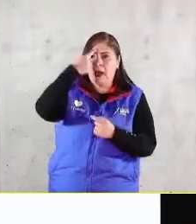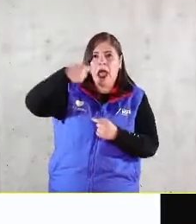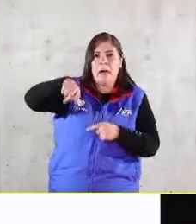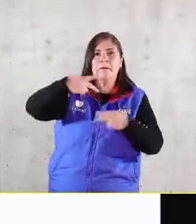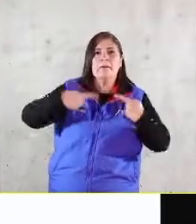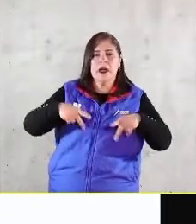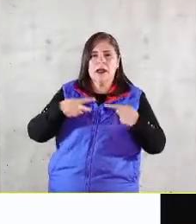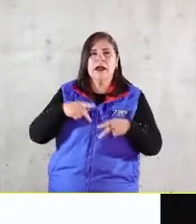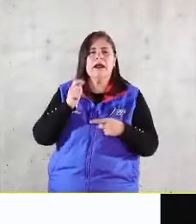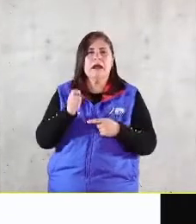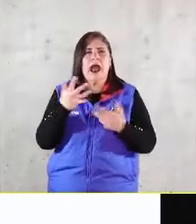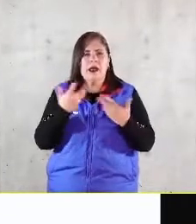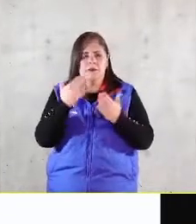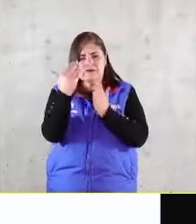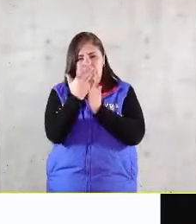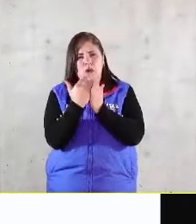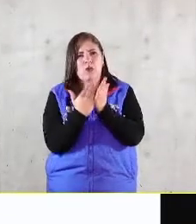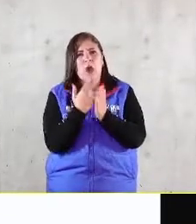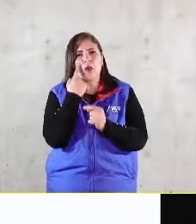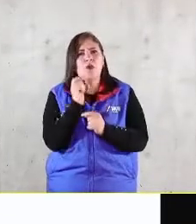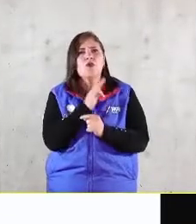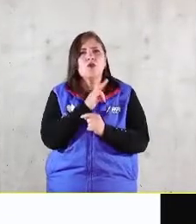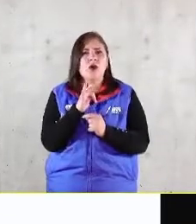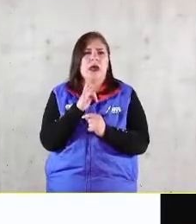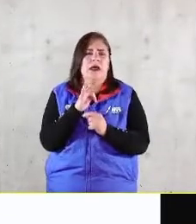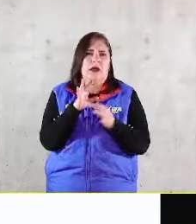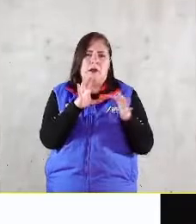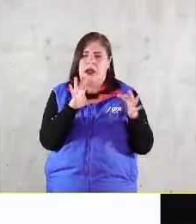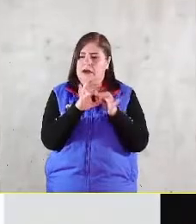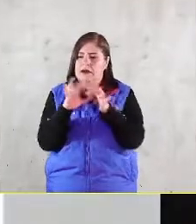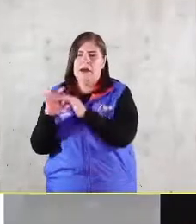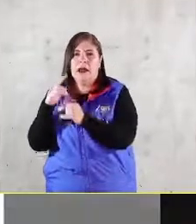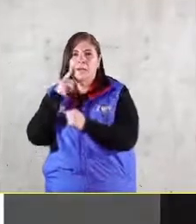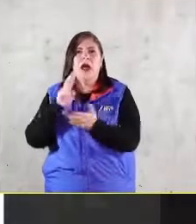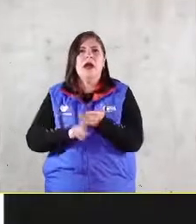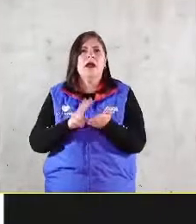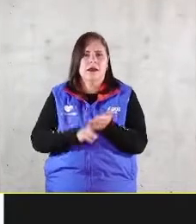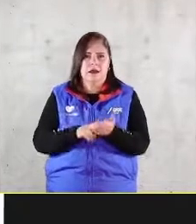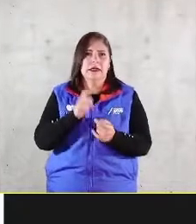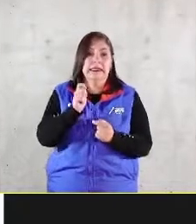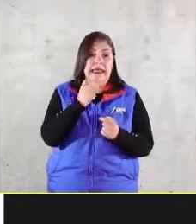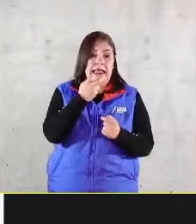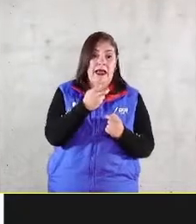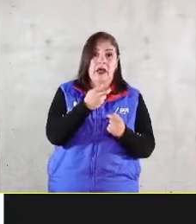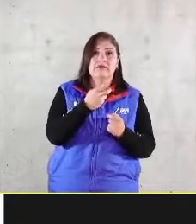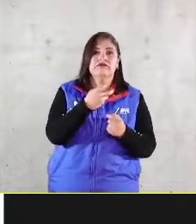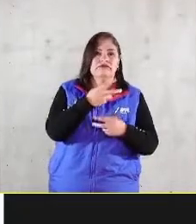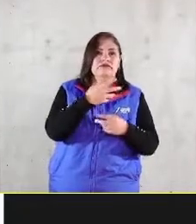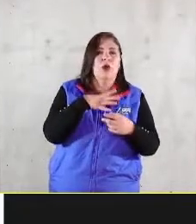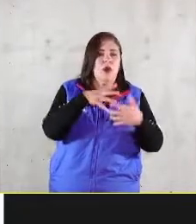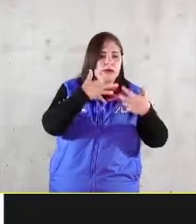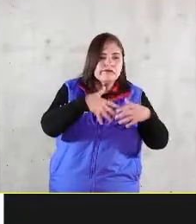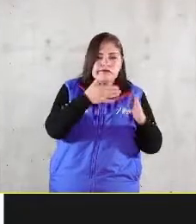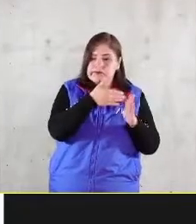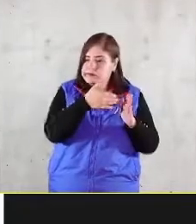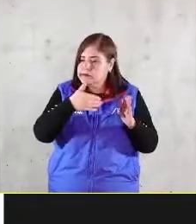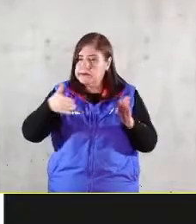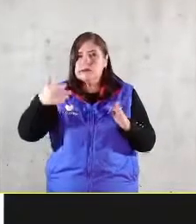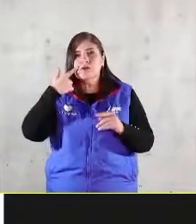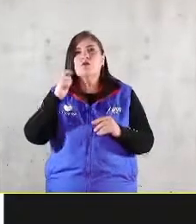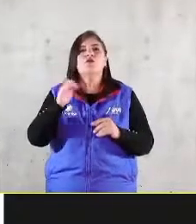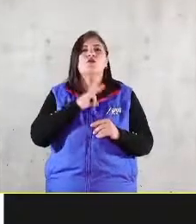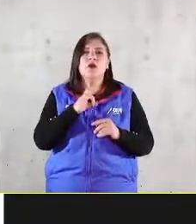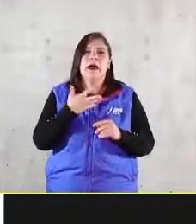procesos que son clave en nuestra cadena de valor y esos procesos de la cadena de valor se entregan adecuadamente si tenemos a la